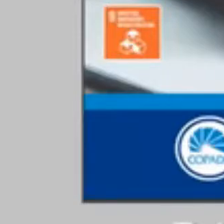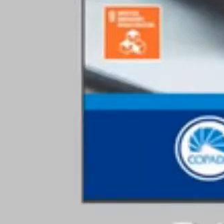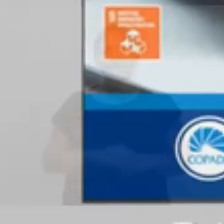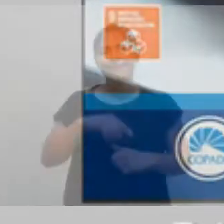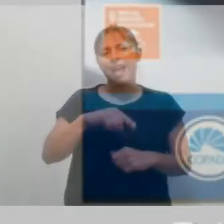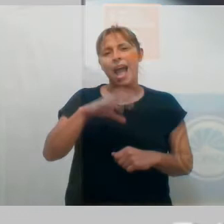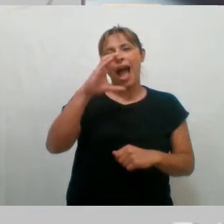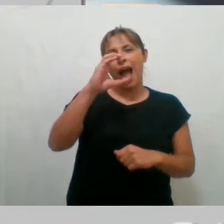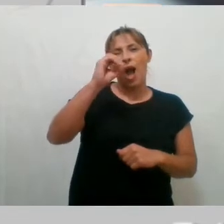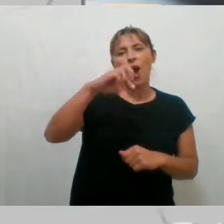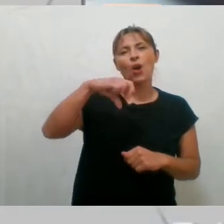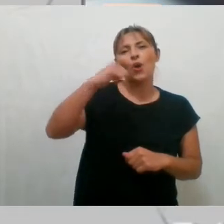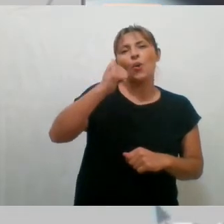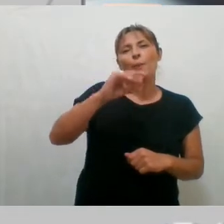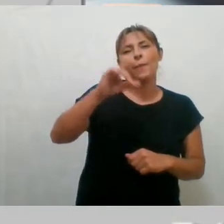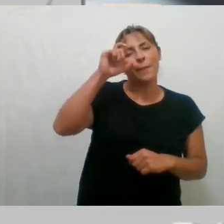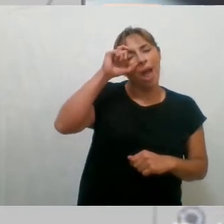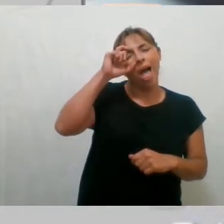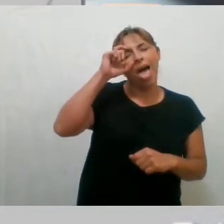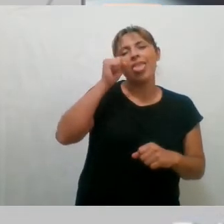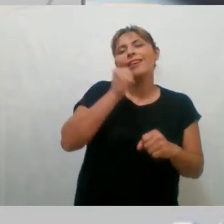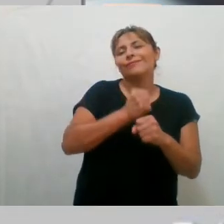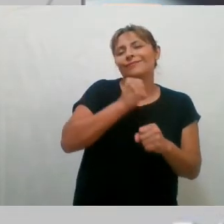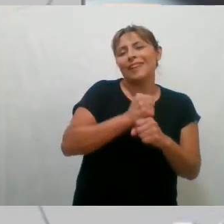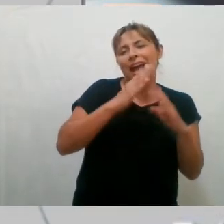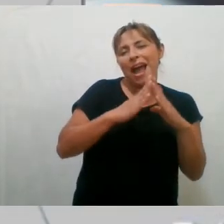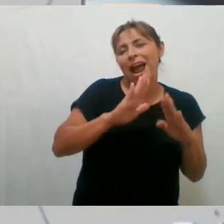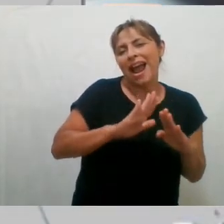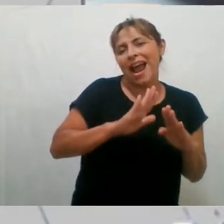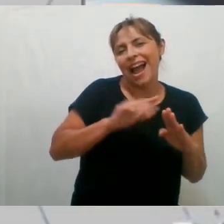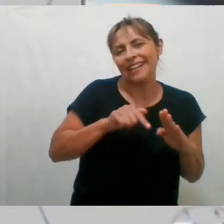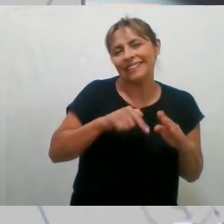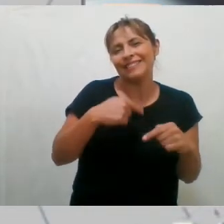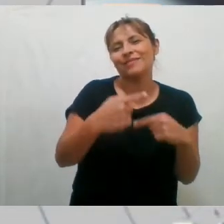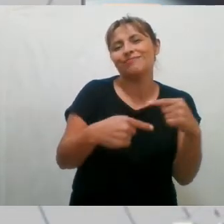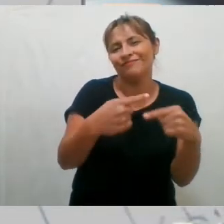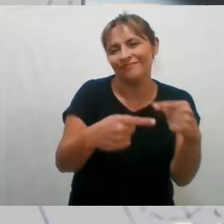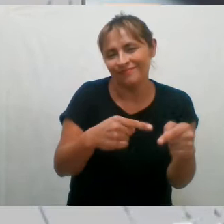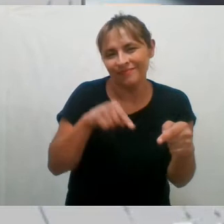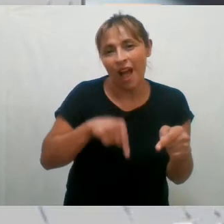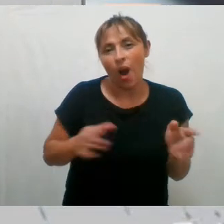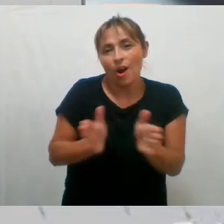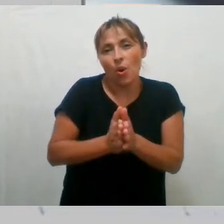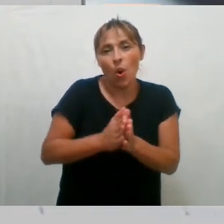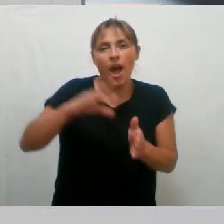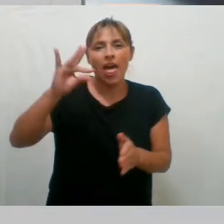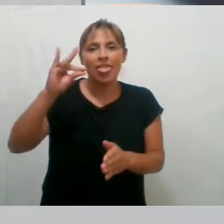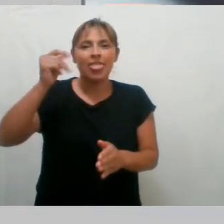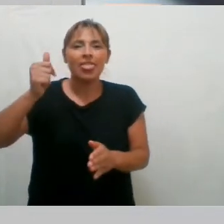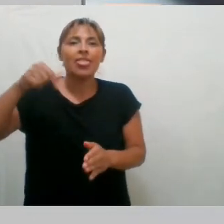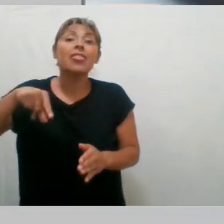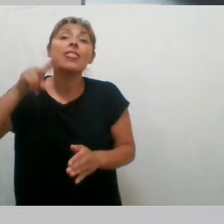Estamos por acá en casa trabajando desde Ecopade, ahora estamos junto con Dani Torrici, la